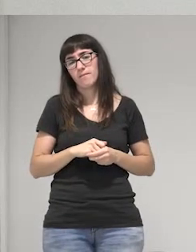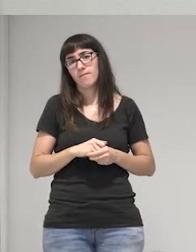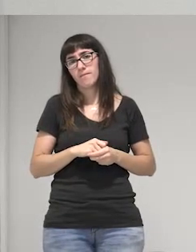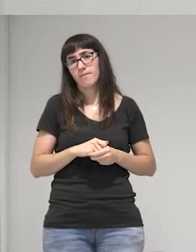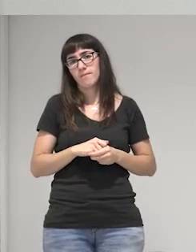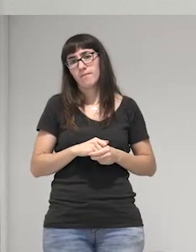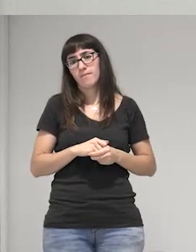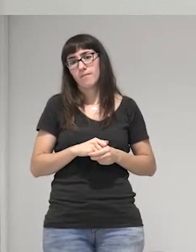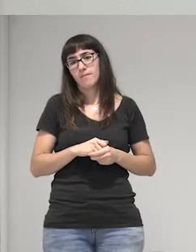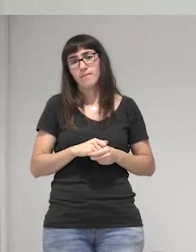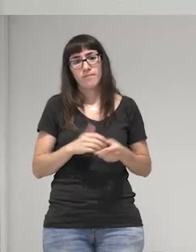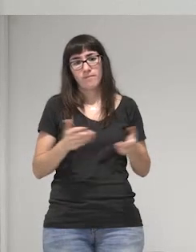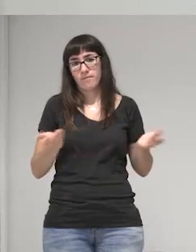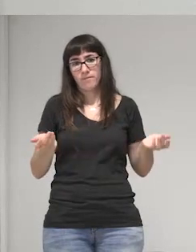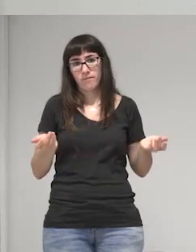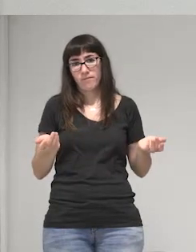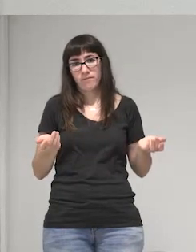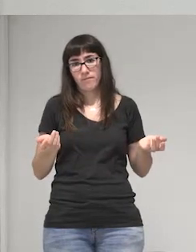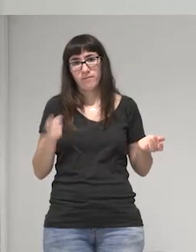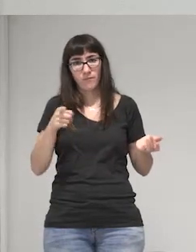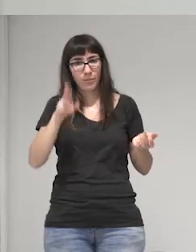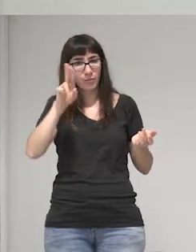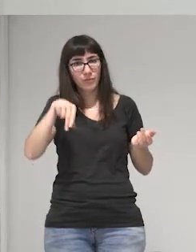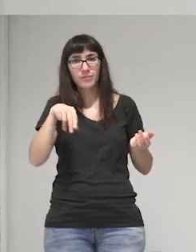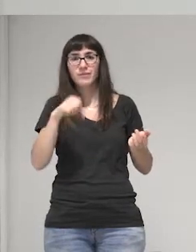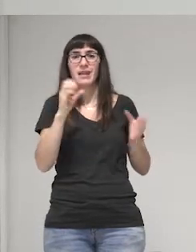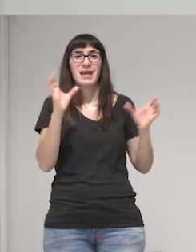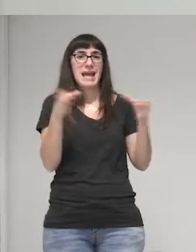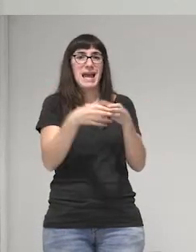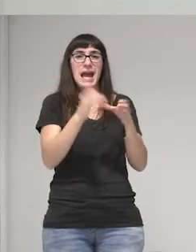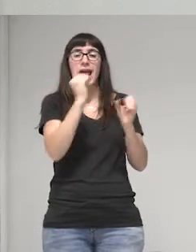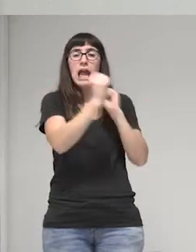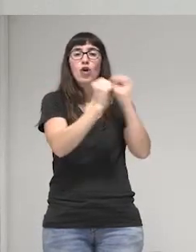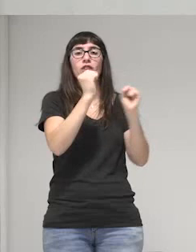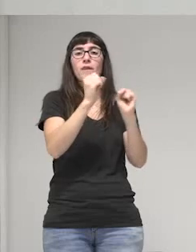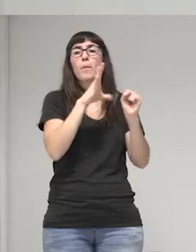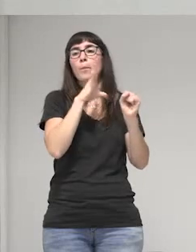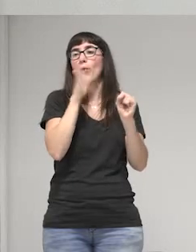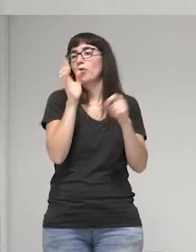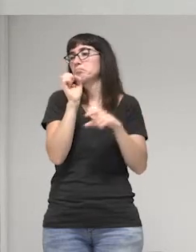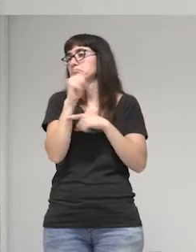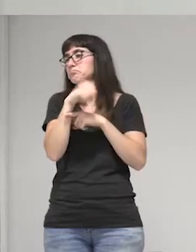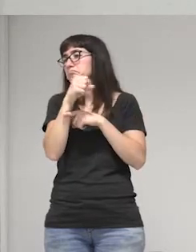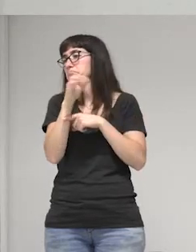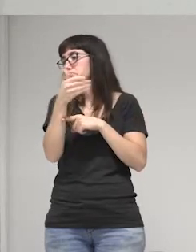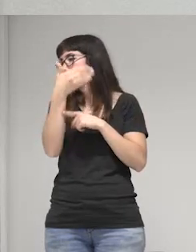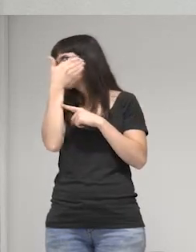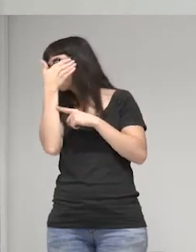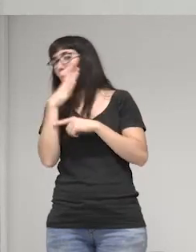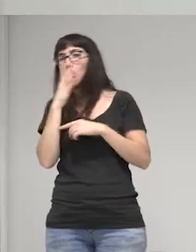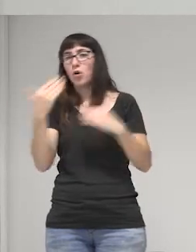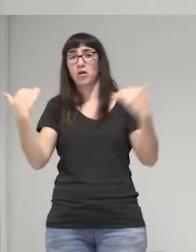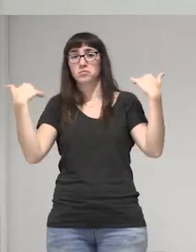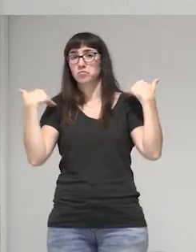es un genocidio por omisión la omisión de responsabilidades